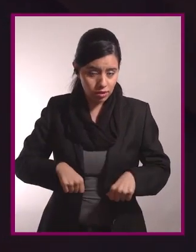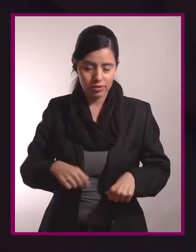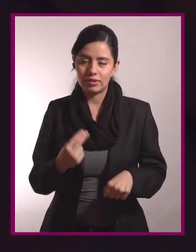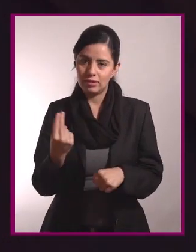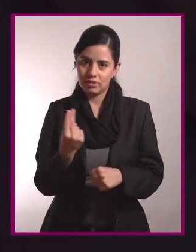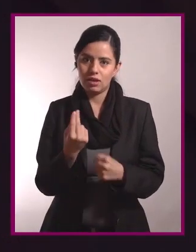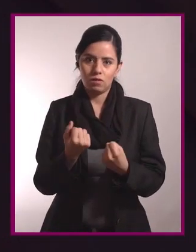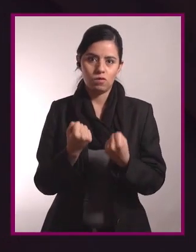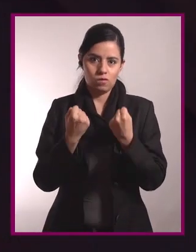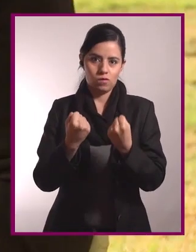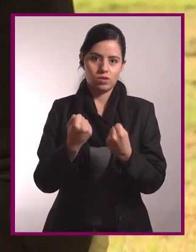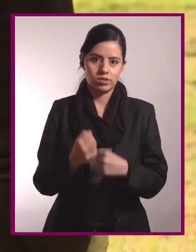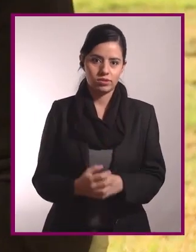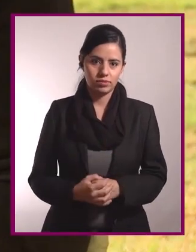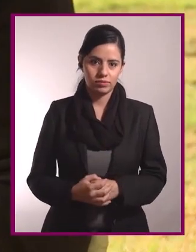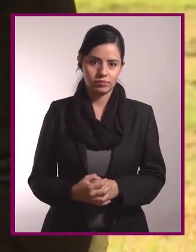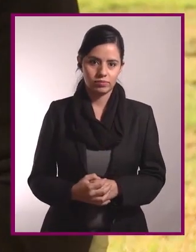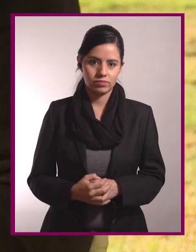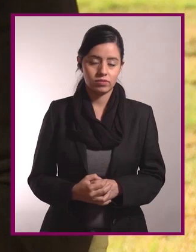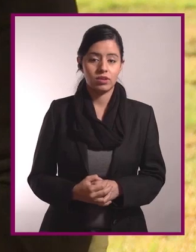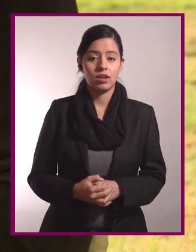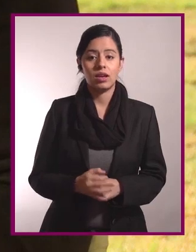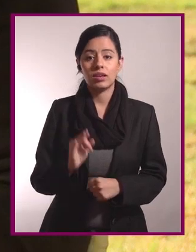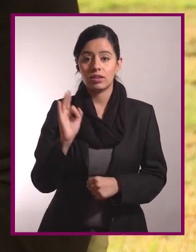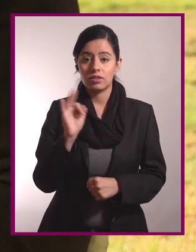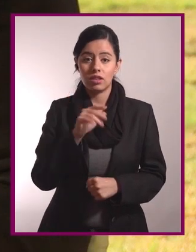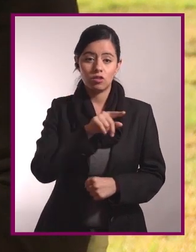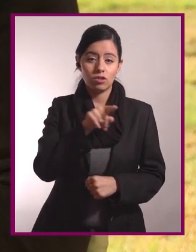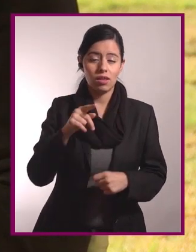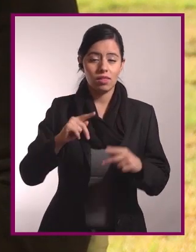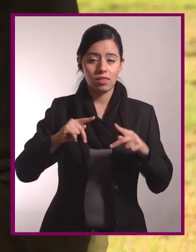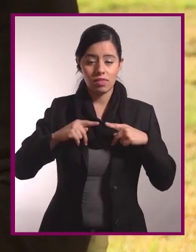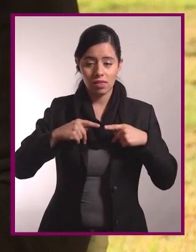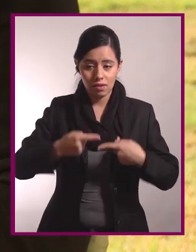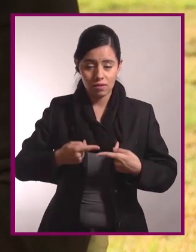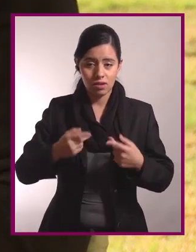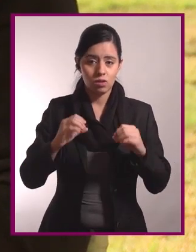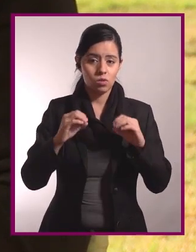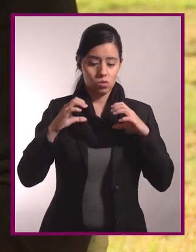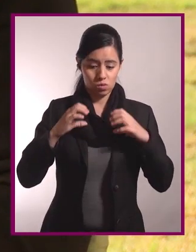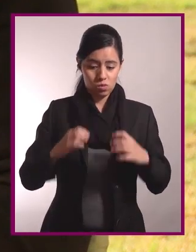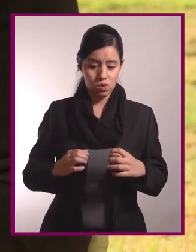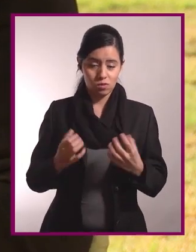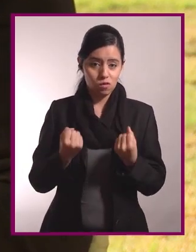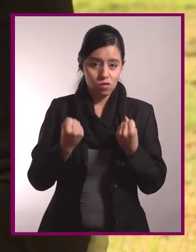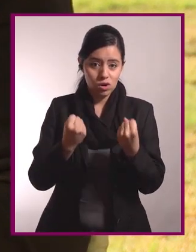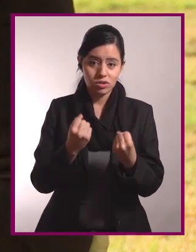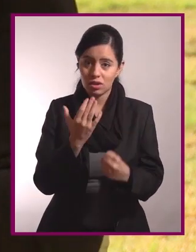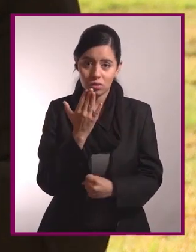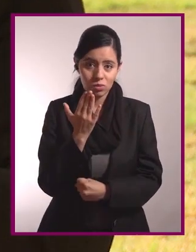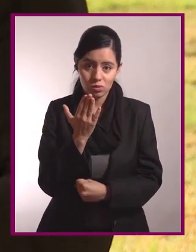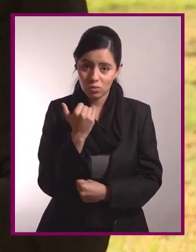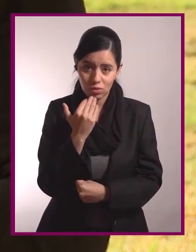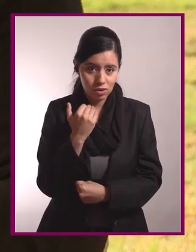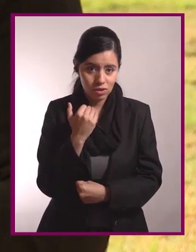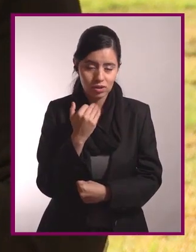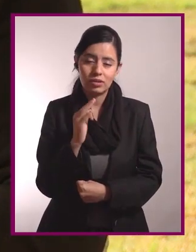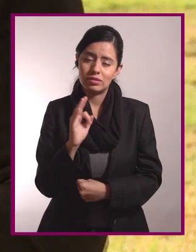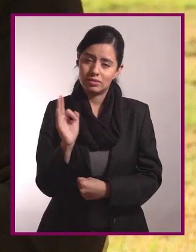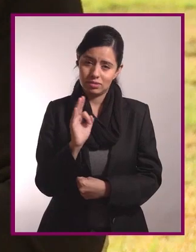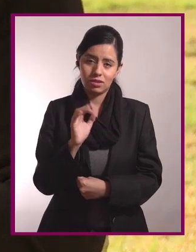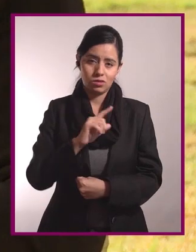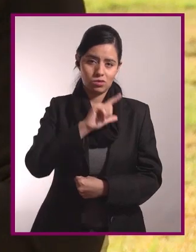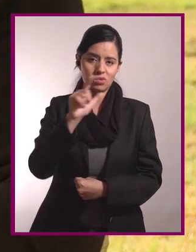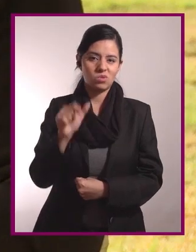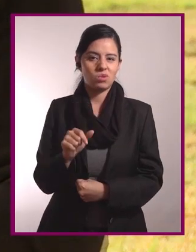lo que hacemos implica algo de fuerza. Entonces, si no tenemos la suficiente fuerza o el cuerpo